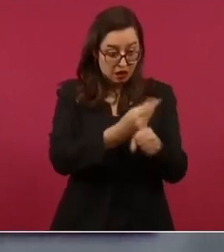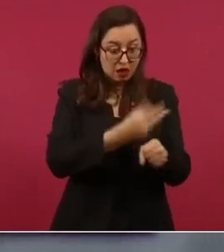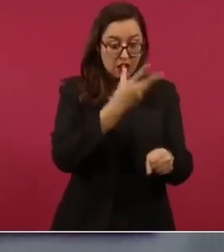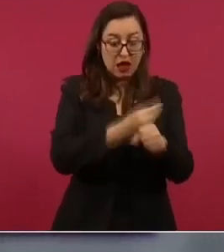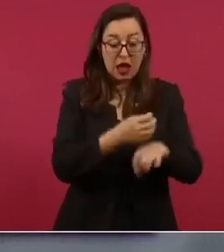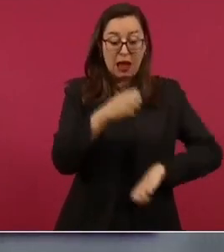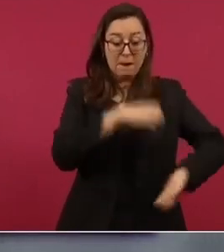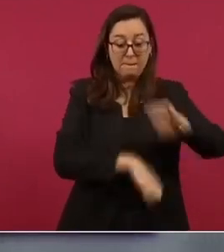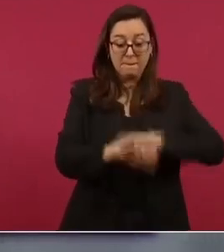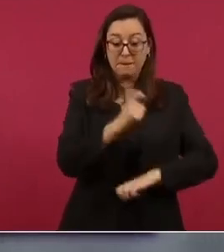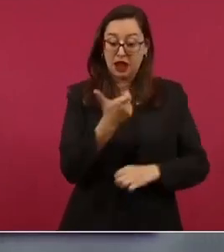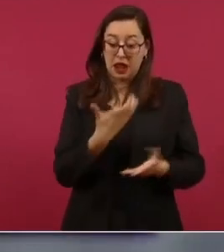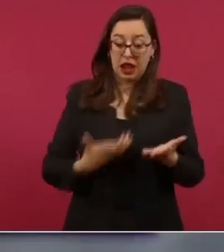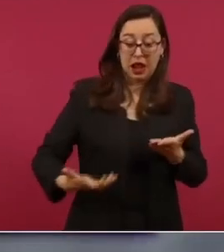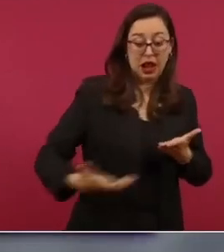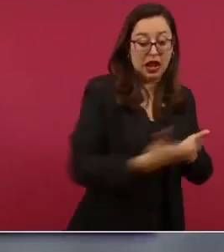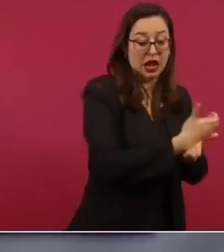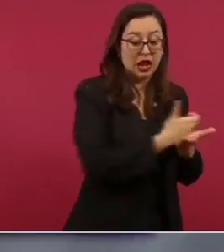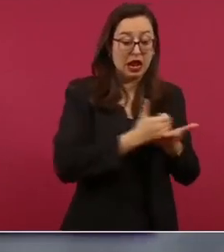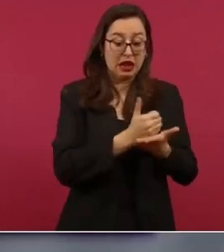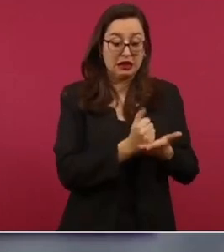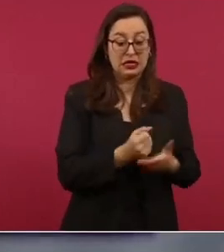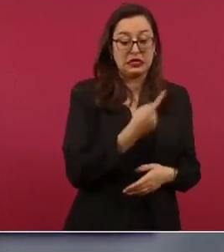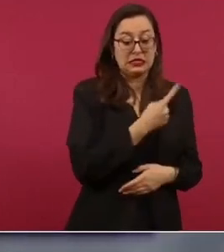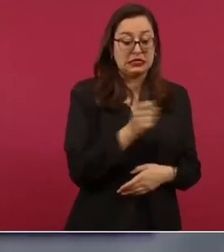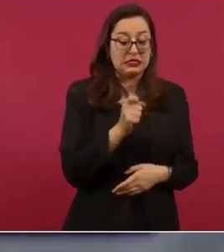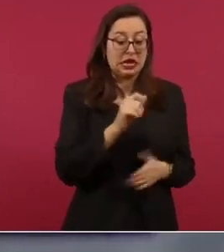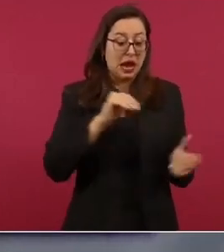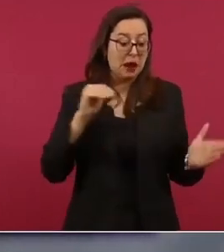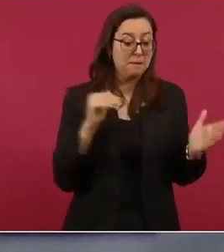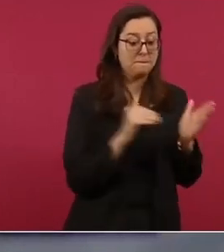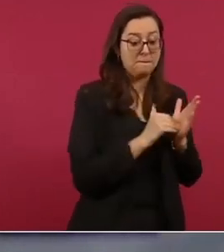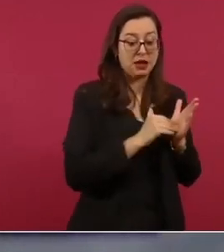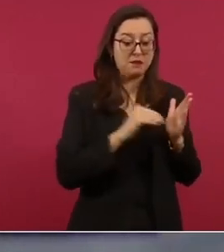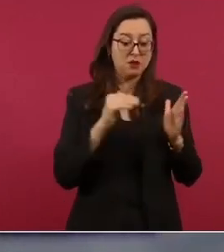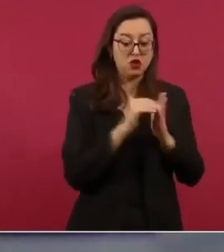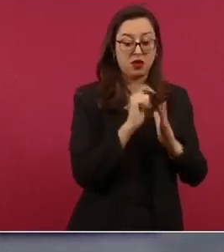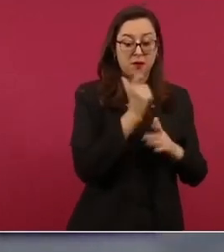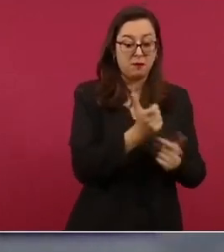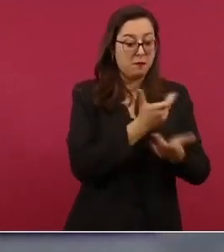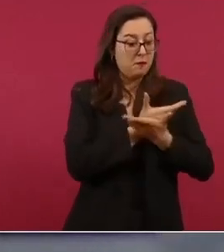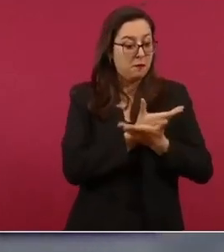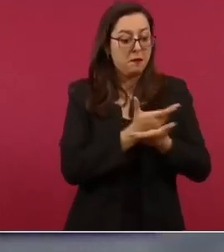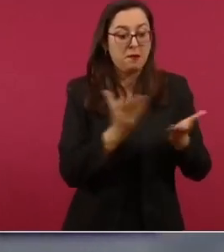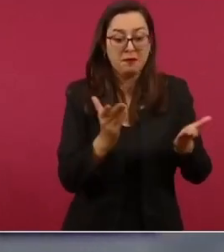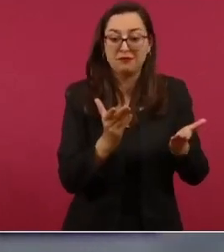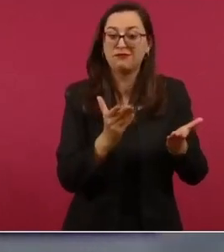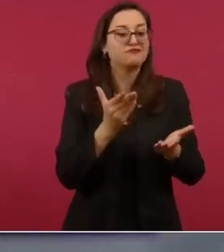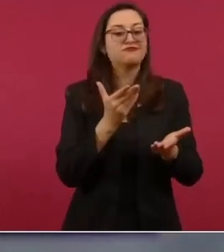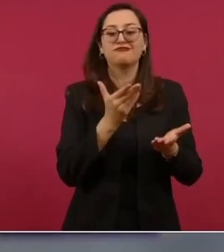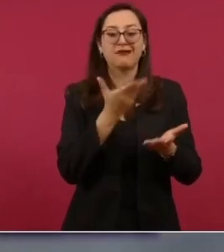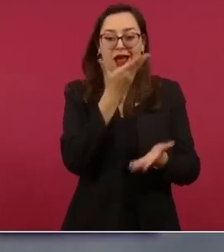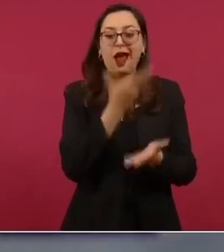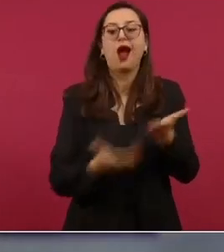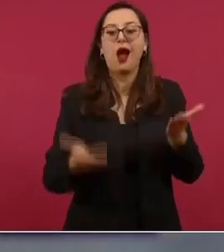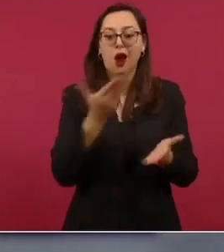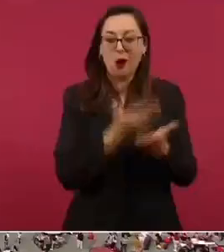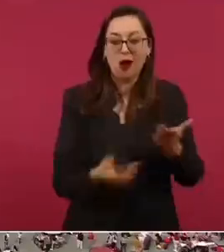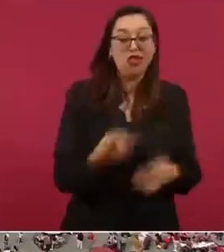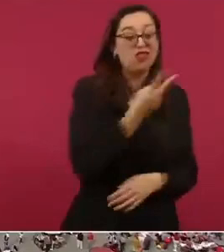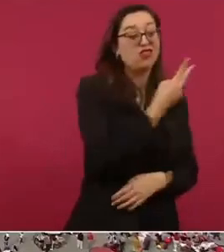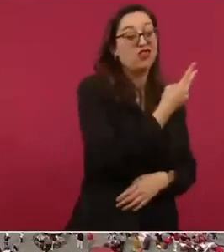de 100 mil a 200 mil millones de pesos de 2020 a 2021